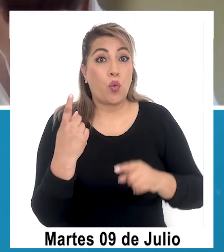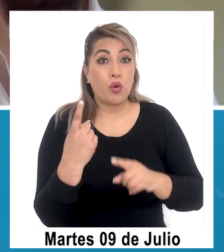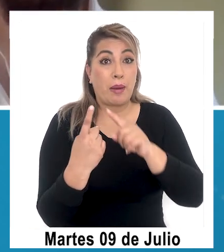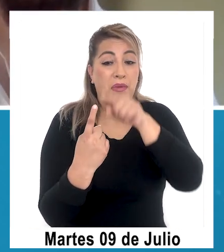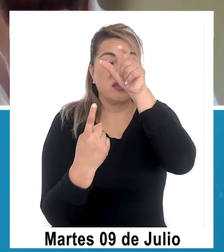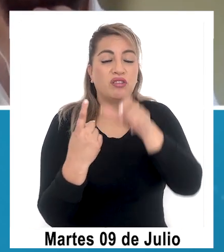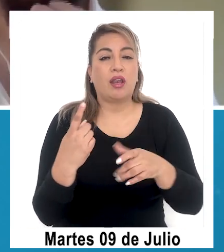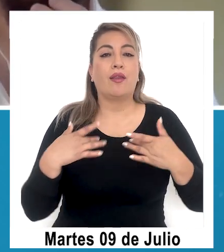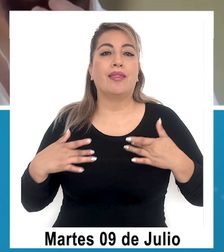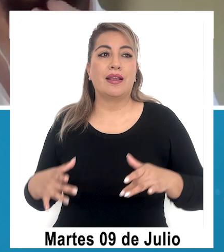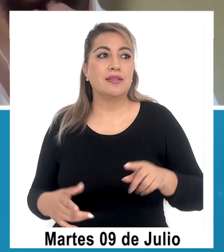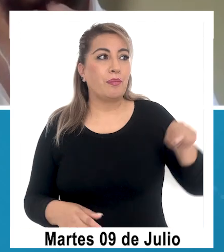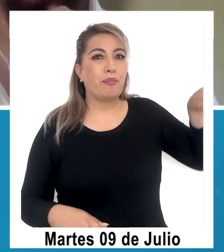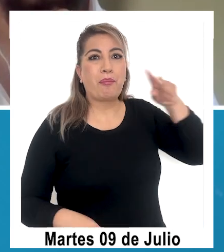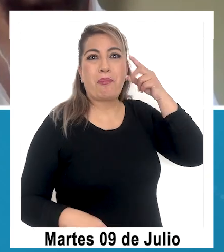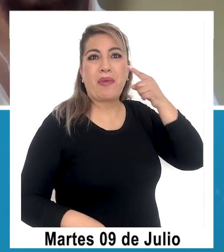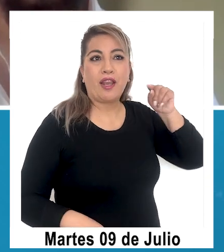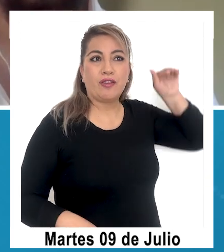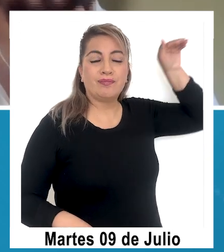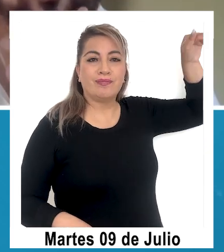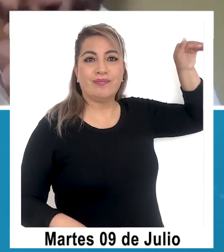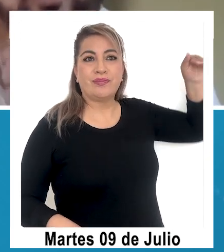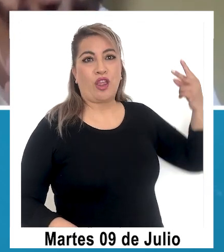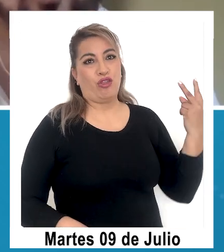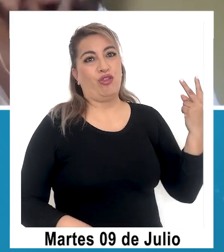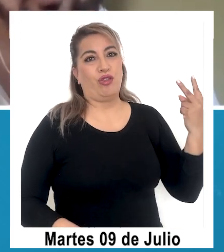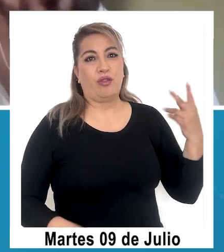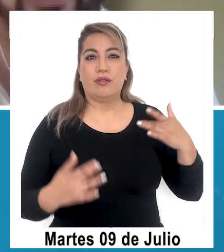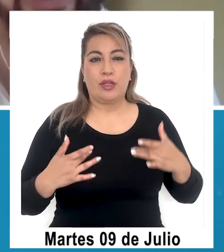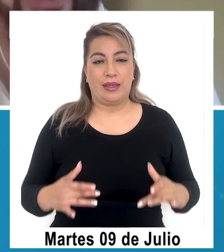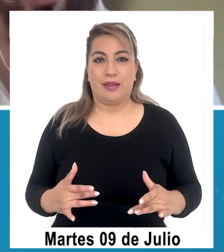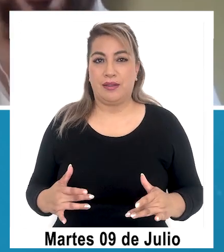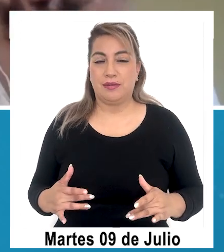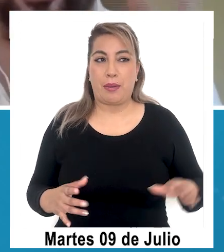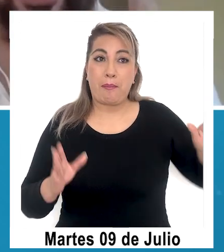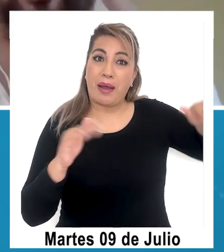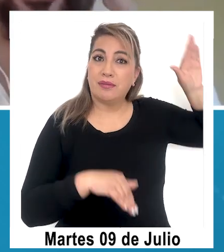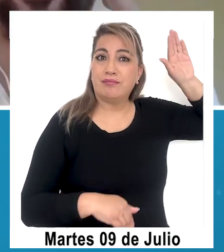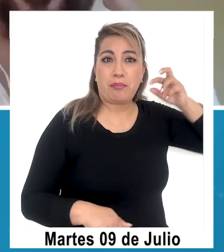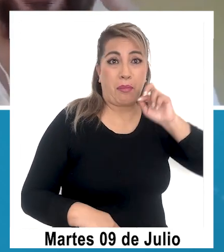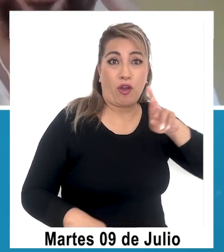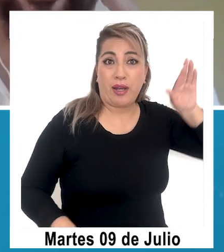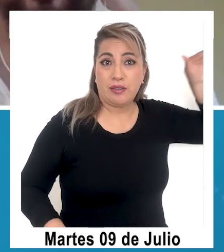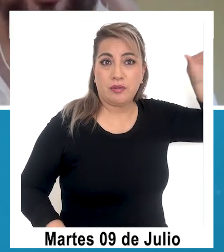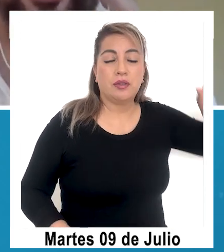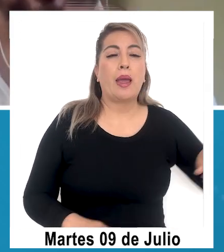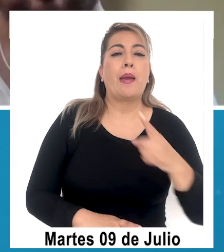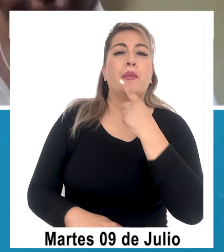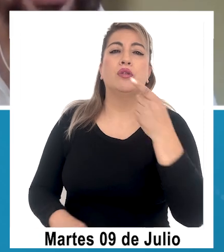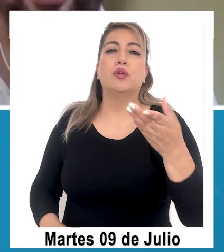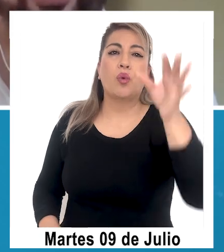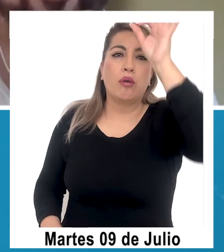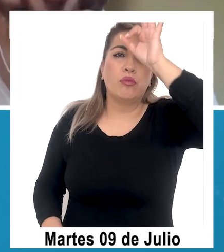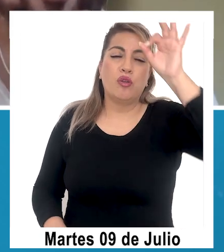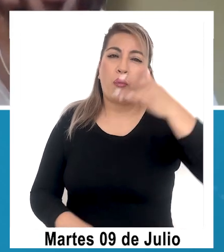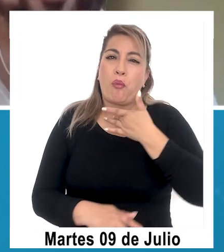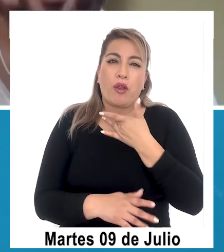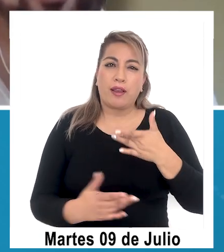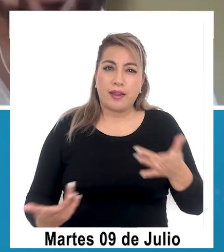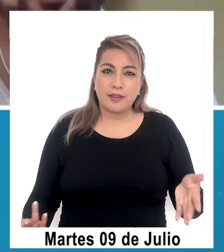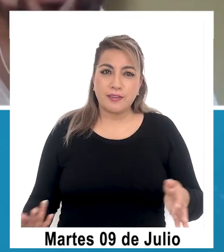Hospicio, por lo tanto hay un problema más asociado a la comuna de Alto Hospicio que de Iquique. ¿Cuál, cuál cree usted que es la razón que esto sucede?